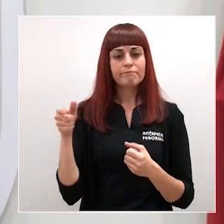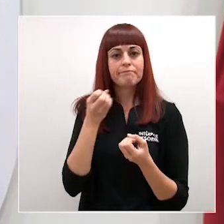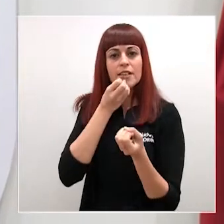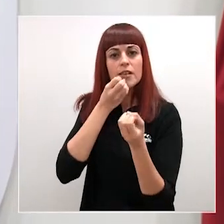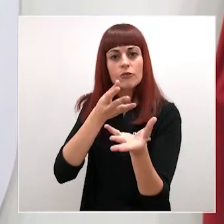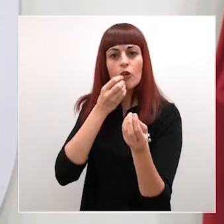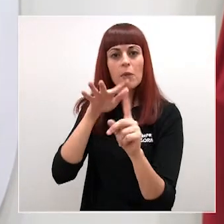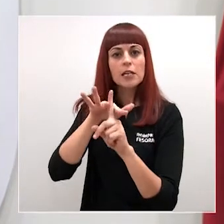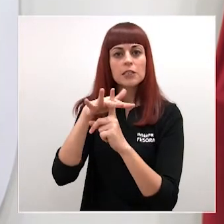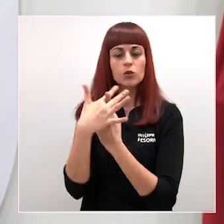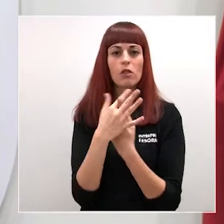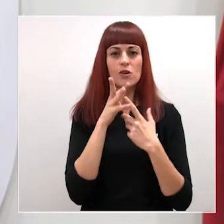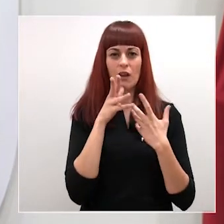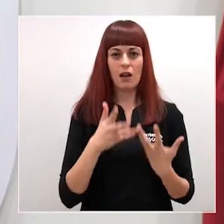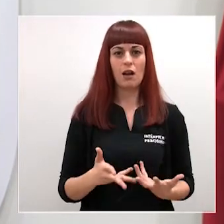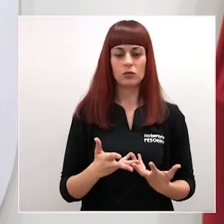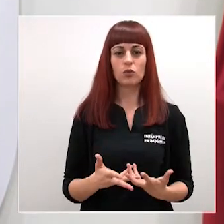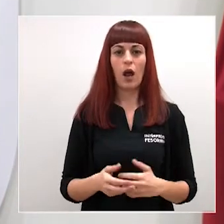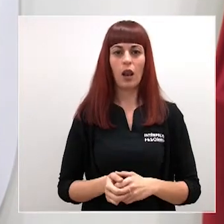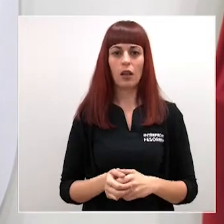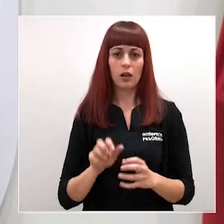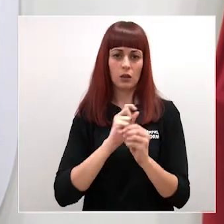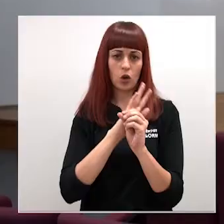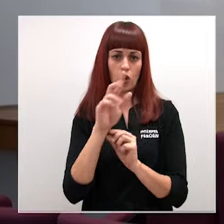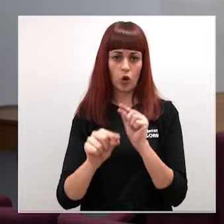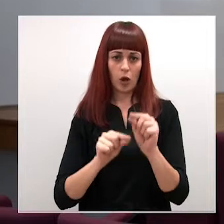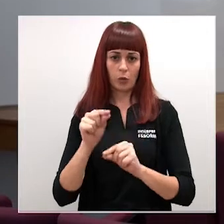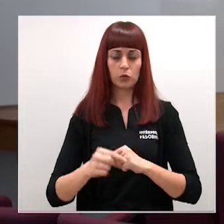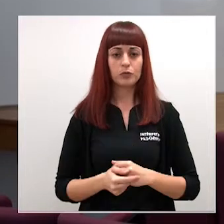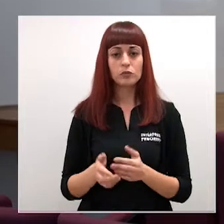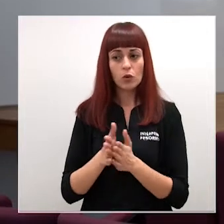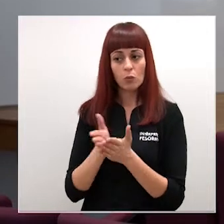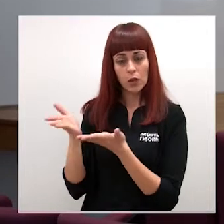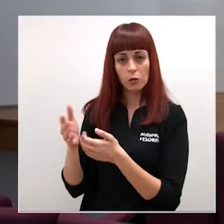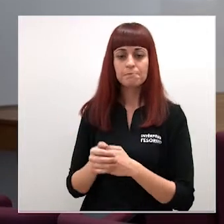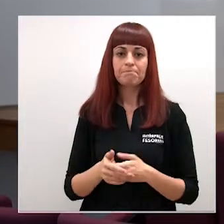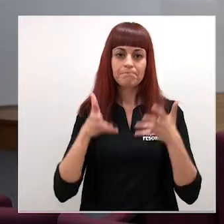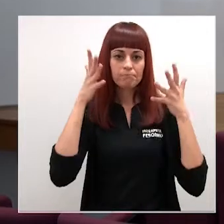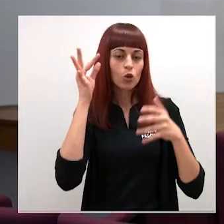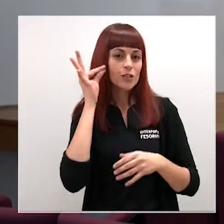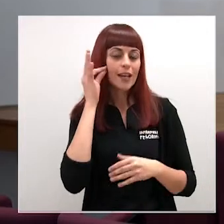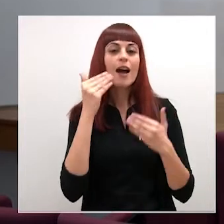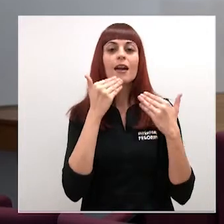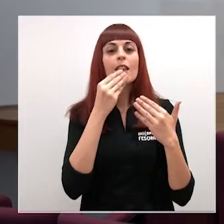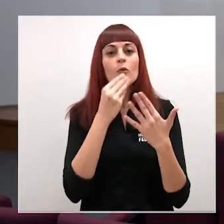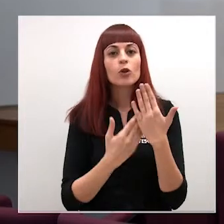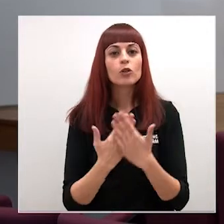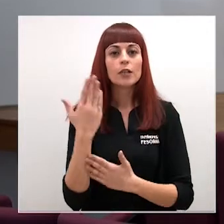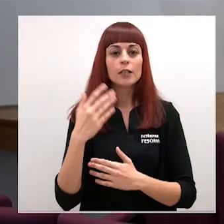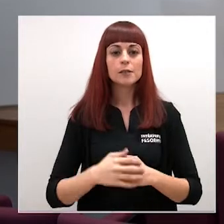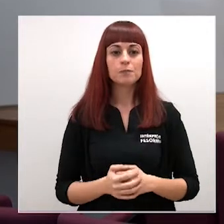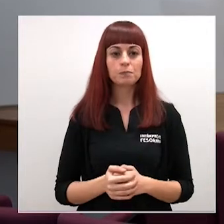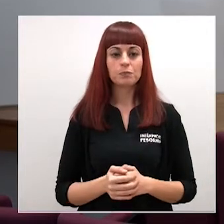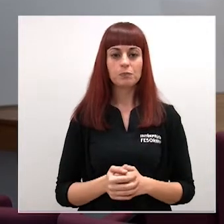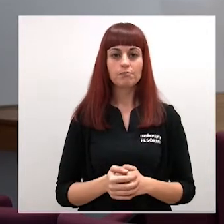informe de la situación actual del COVID. Compañero. Señora consejera, muchísimas gracias. Buenos días. La